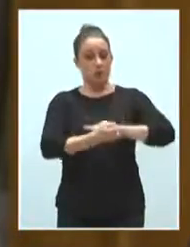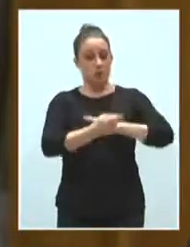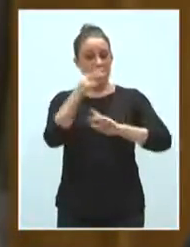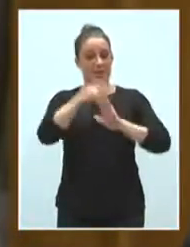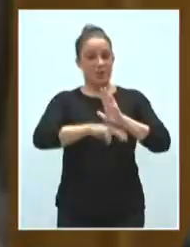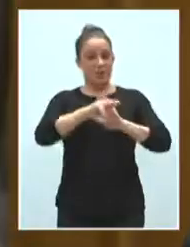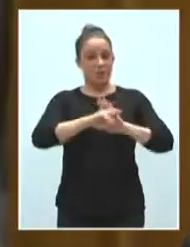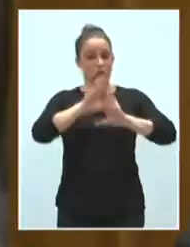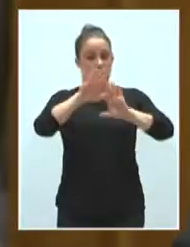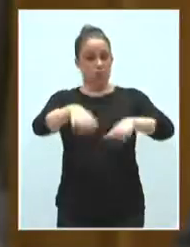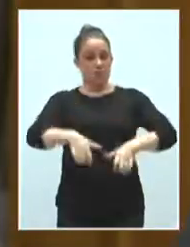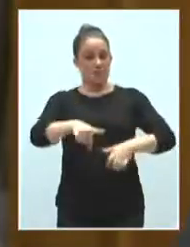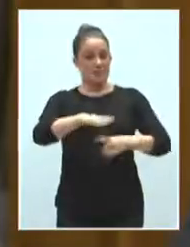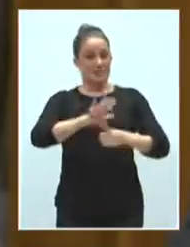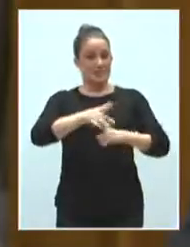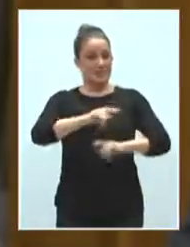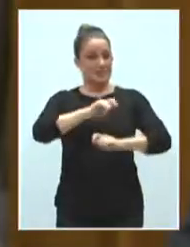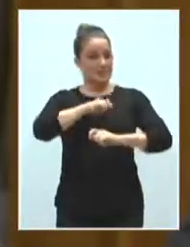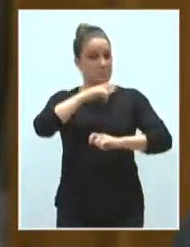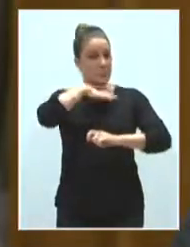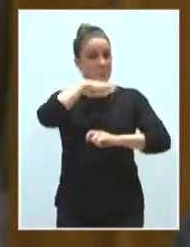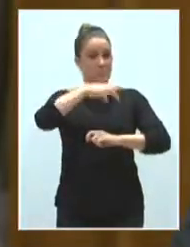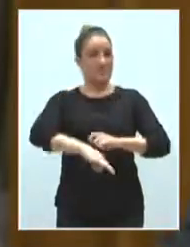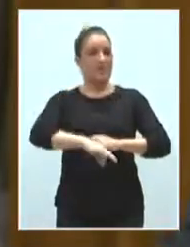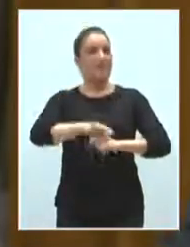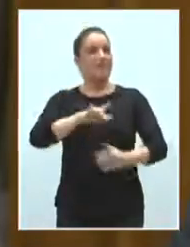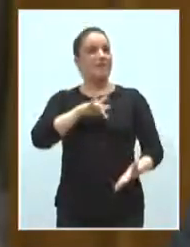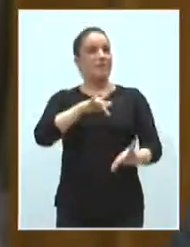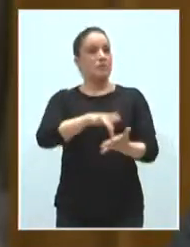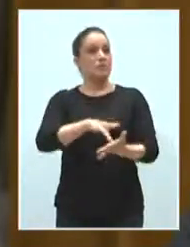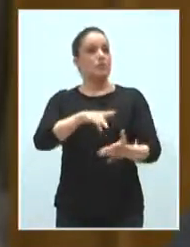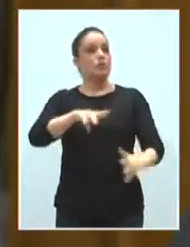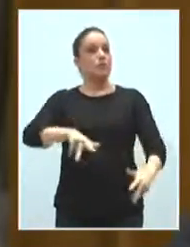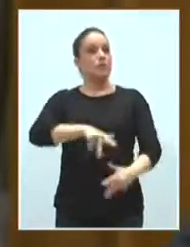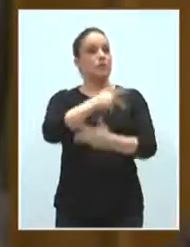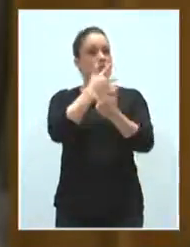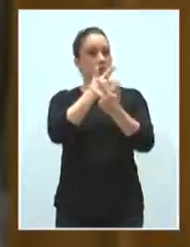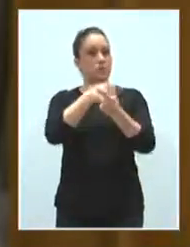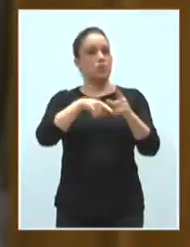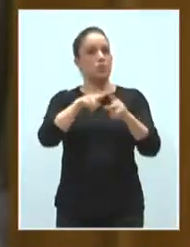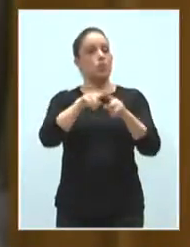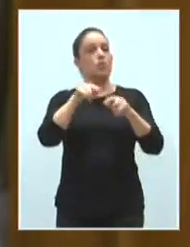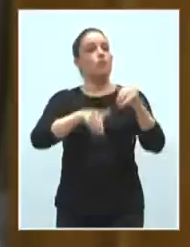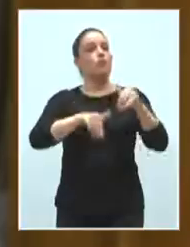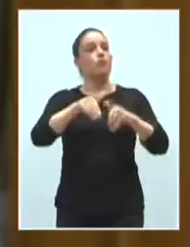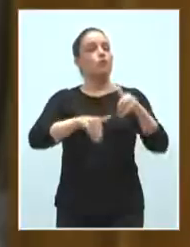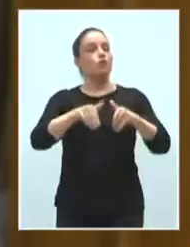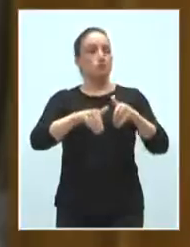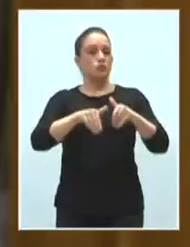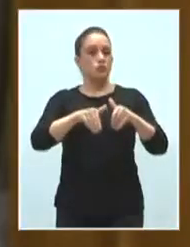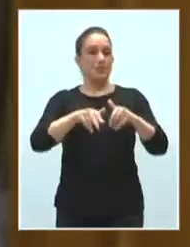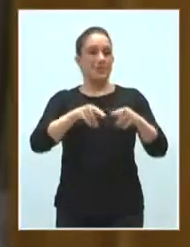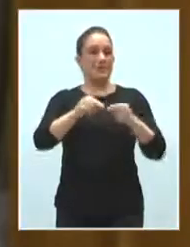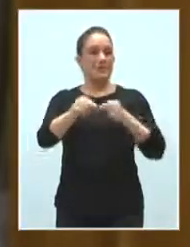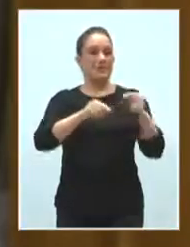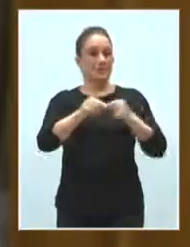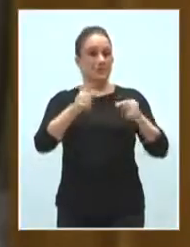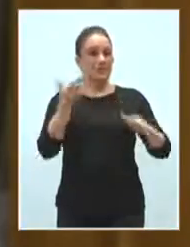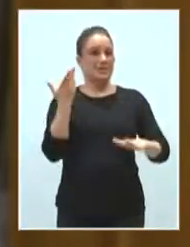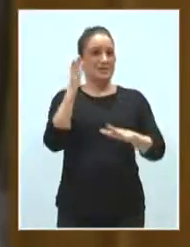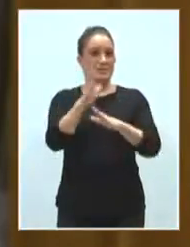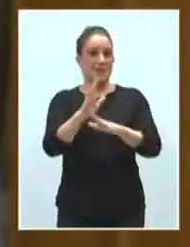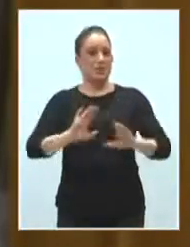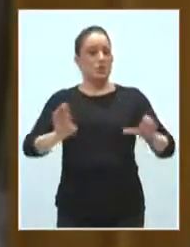de Castilla-La Mancha para habilitar la posibilidad de celebración de sesiones por videoconferencia y el voto telemático de diputadas y diputados presentado por los grupos